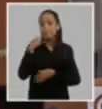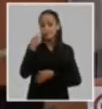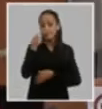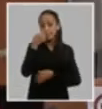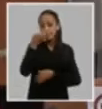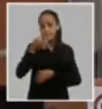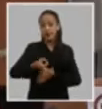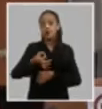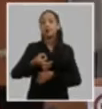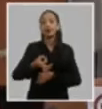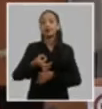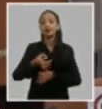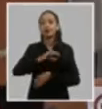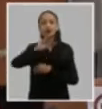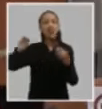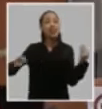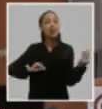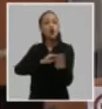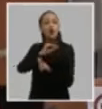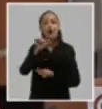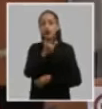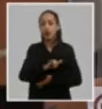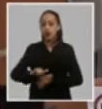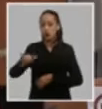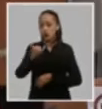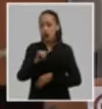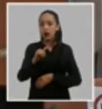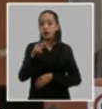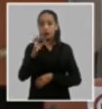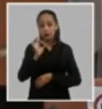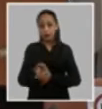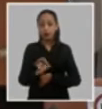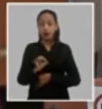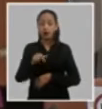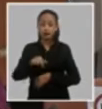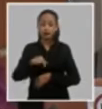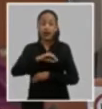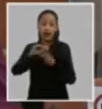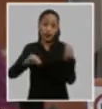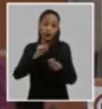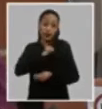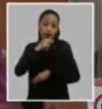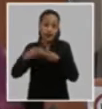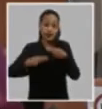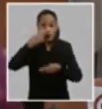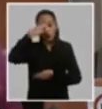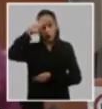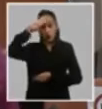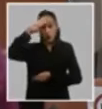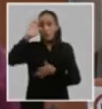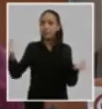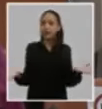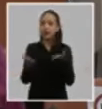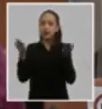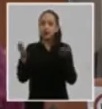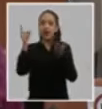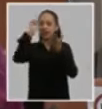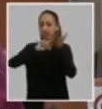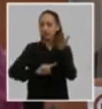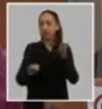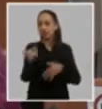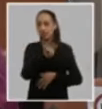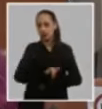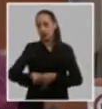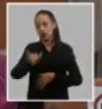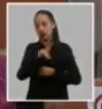el país está haciendo en materia de transformar la matriz energética nacional en esto también hay mucha atención que prestar